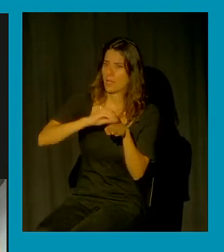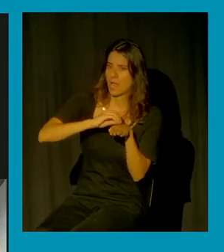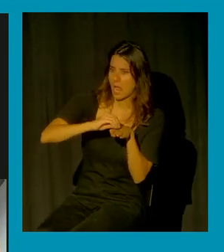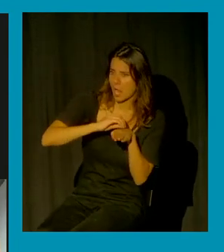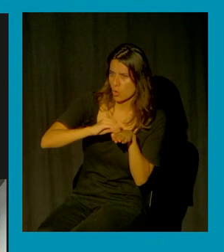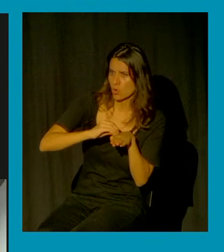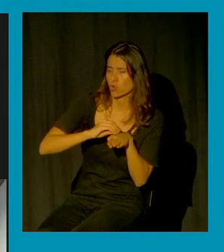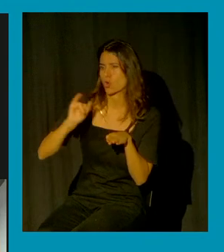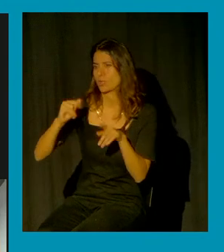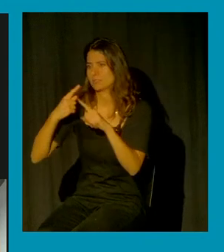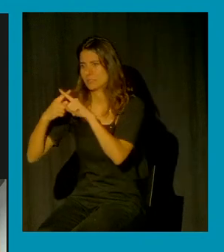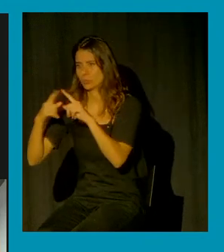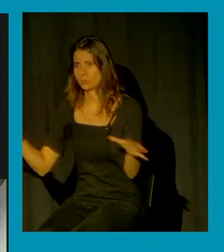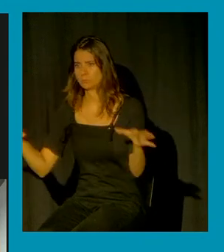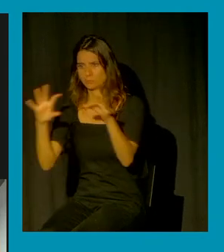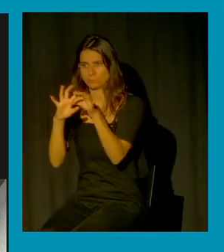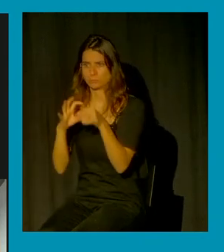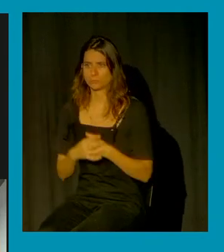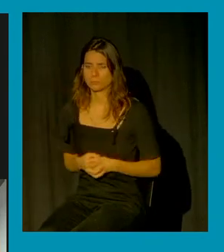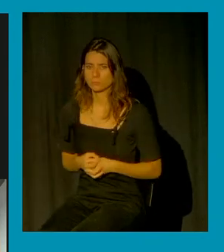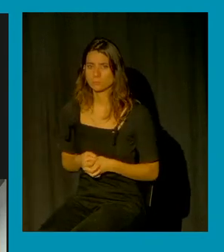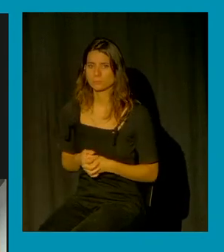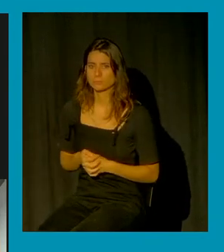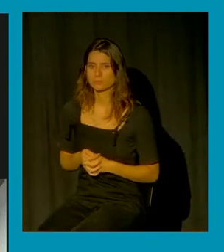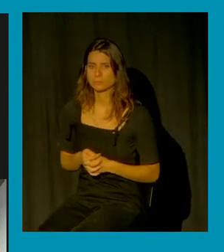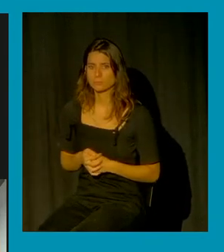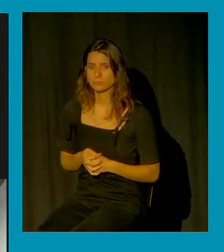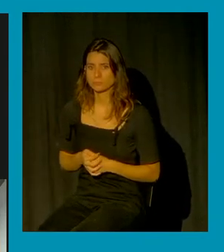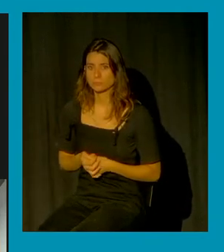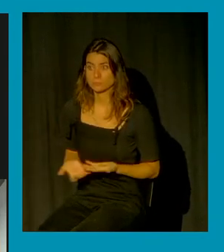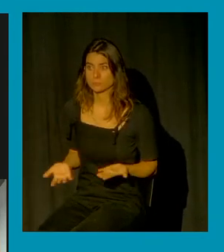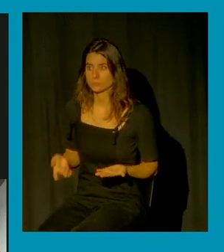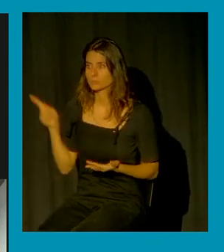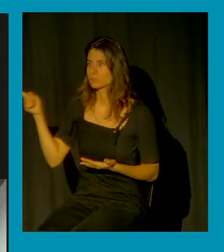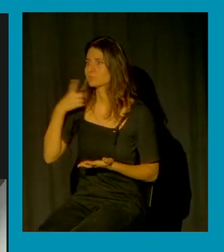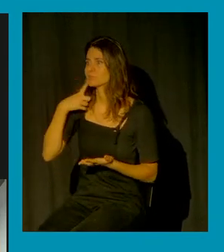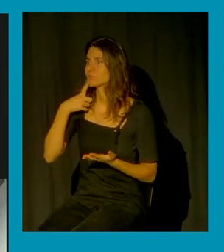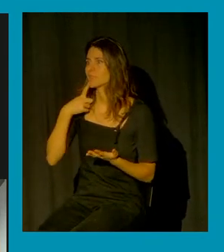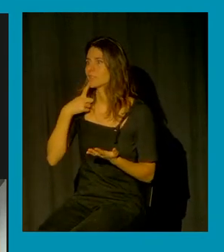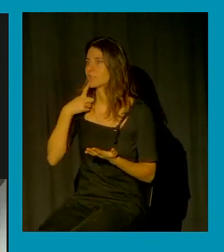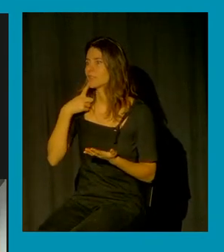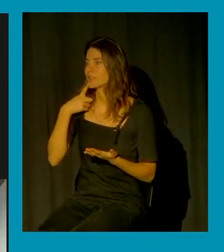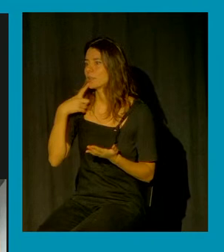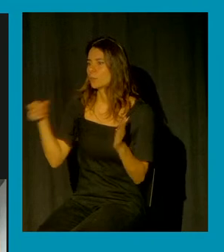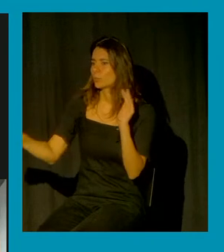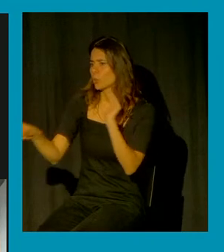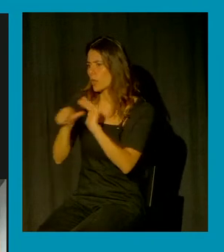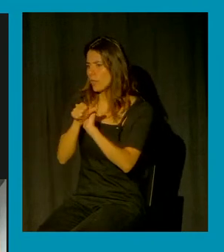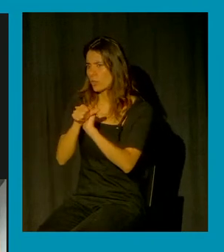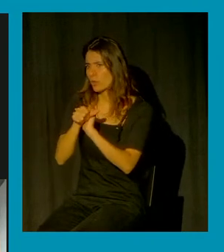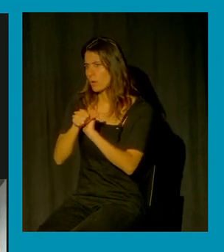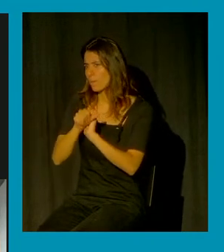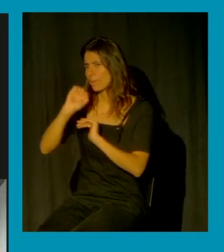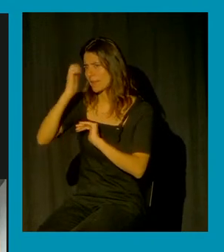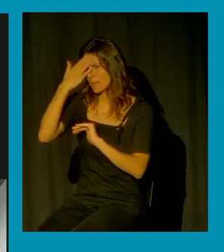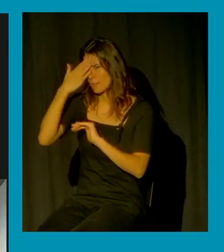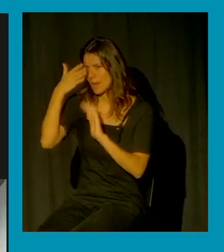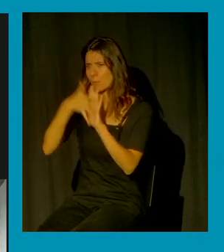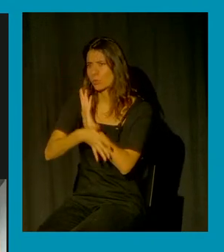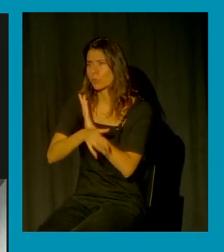momento en el que están hablando de que la violación principalmente la causa el alcohol también están hablando